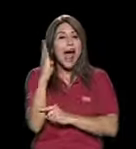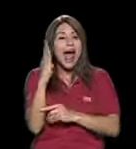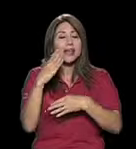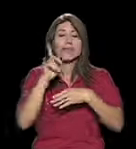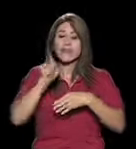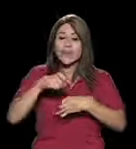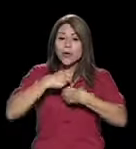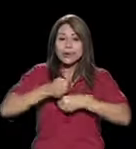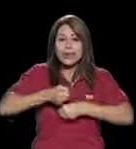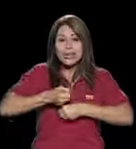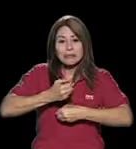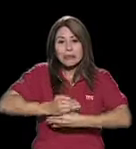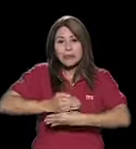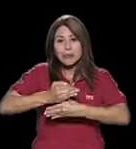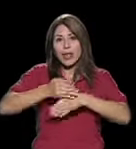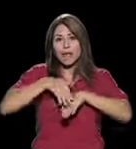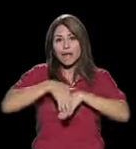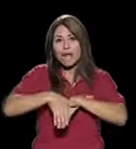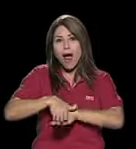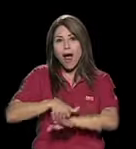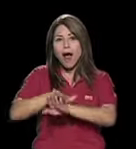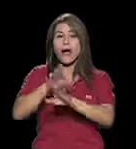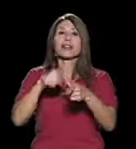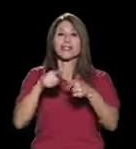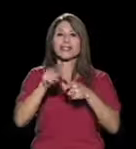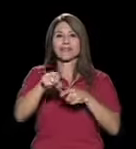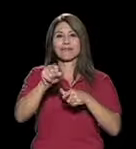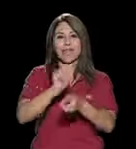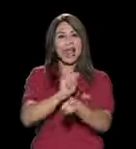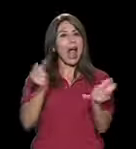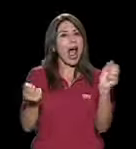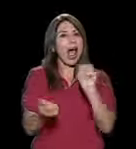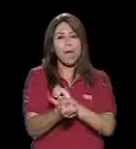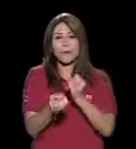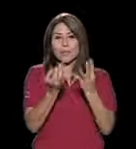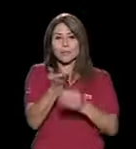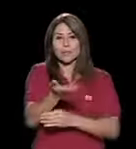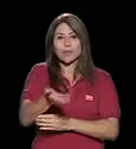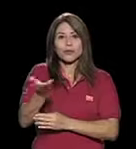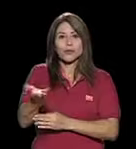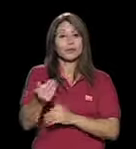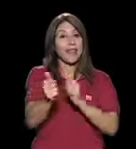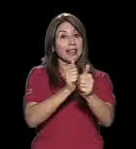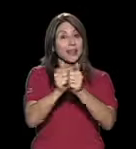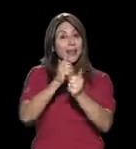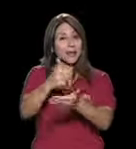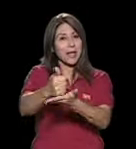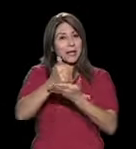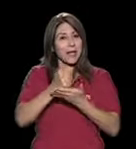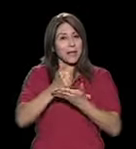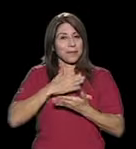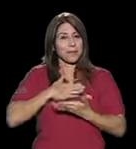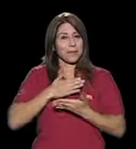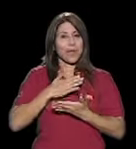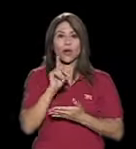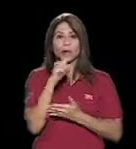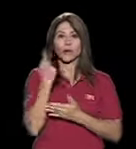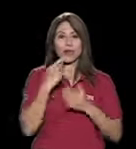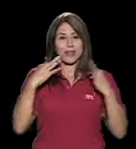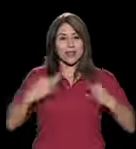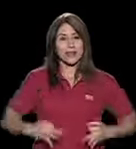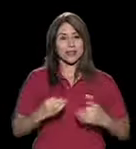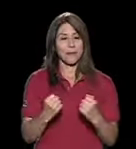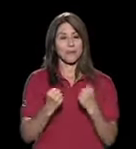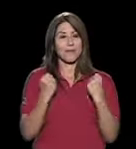verdad, entonces, sí, un cambio total y el deporte lo que me ha ayudado es a, como les digo, a estar fuerte no solo